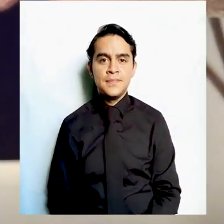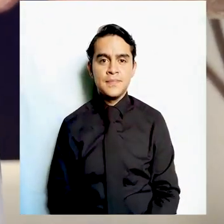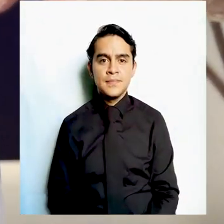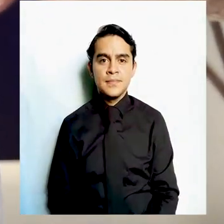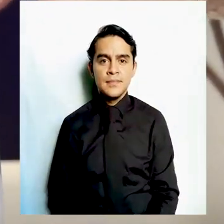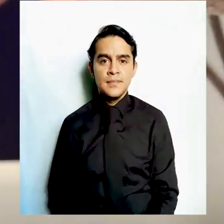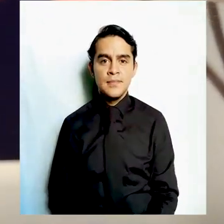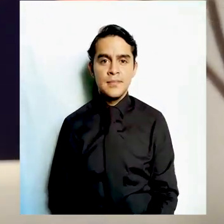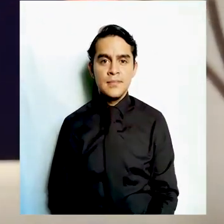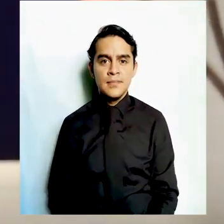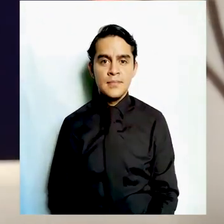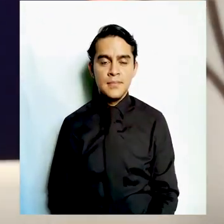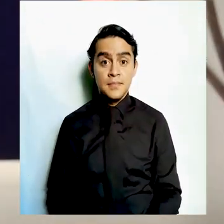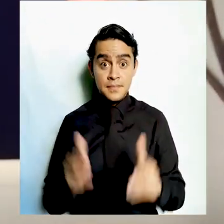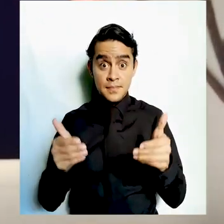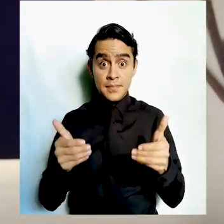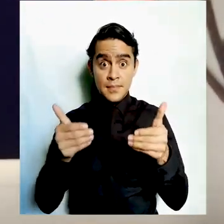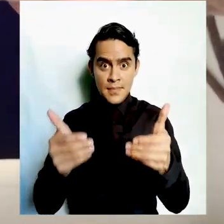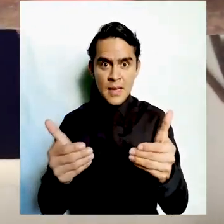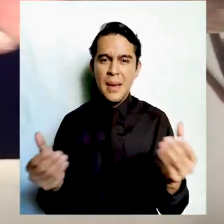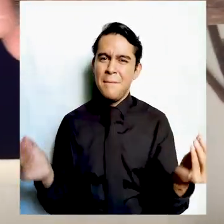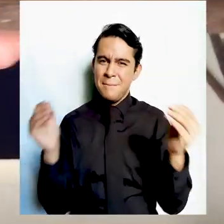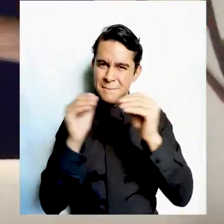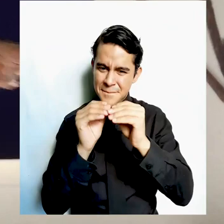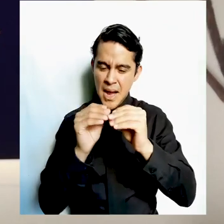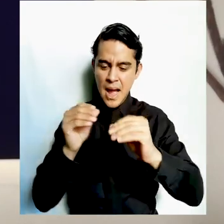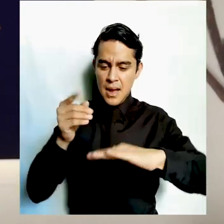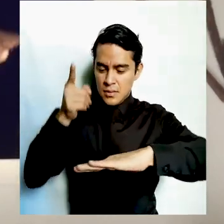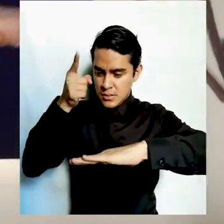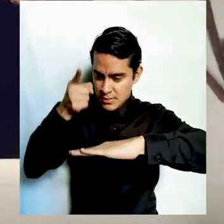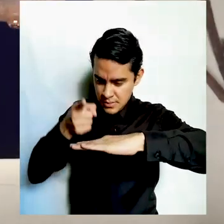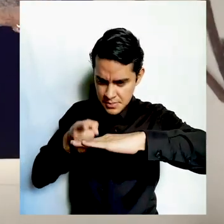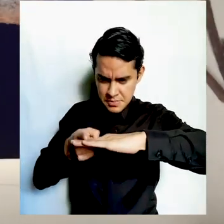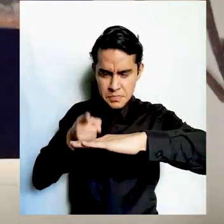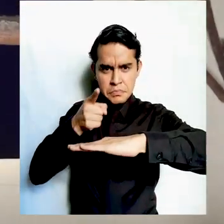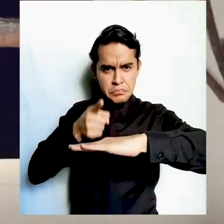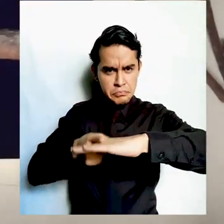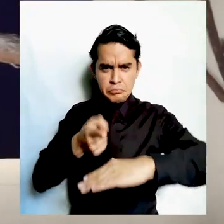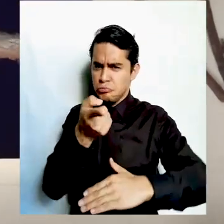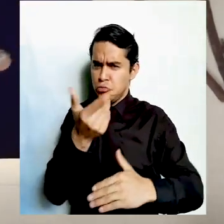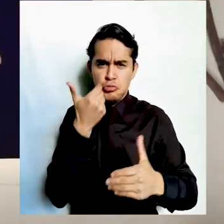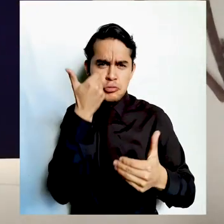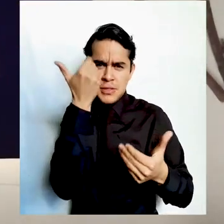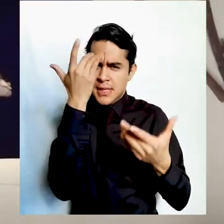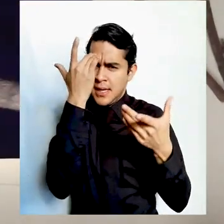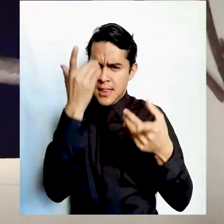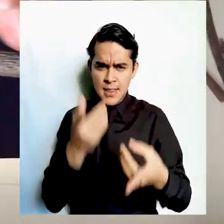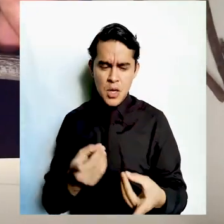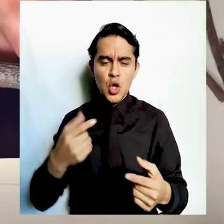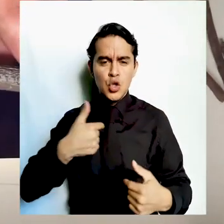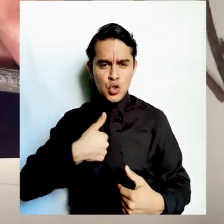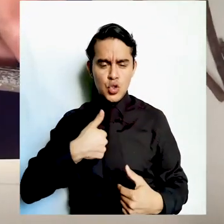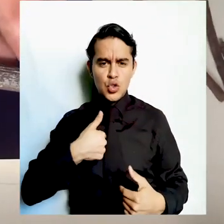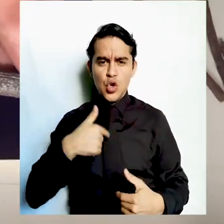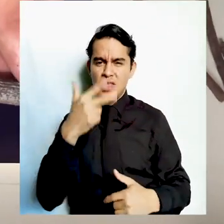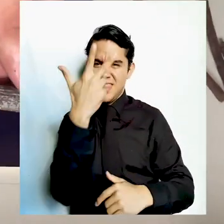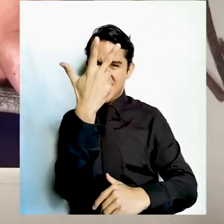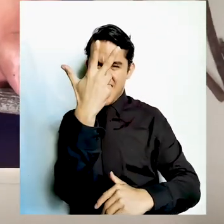sigue colocando más ramitas según cuantas quieras en mi caso colocaré tres filas